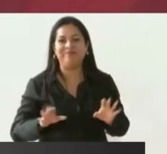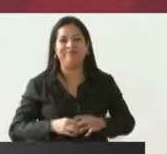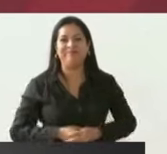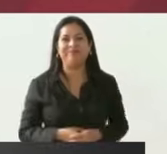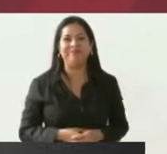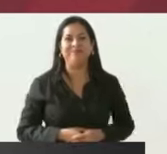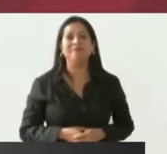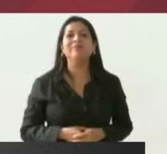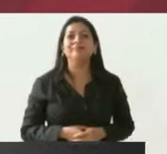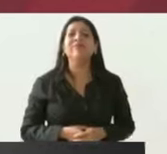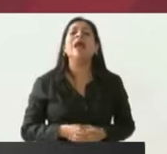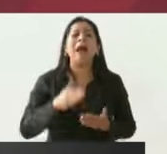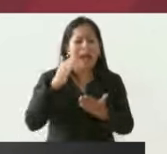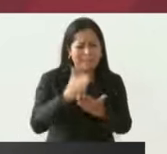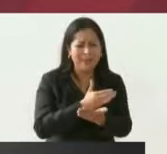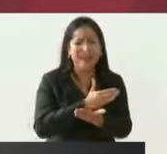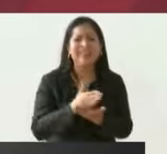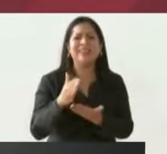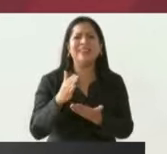además